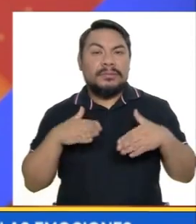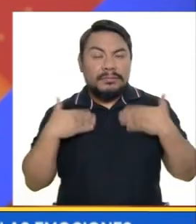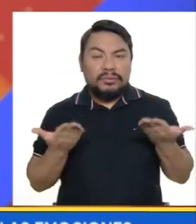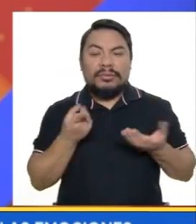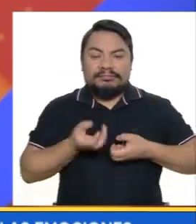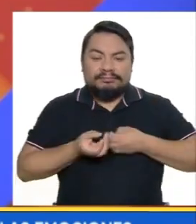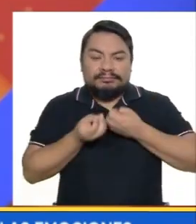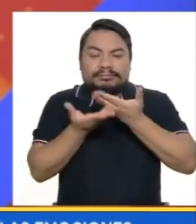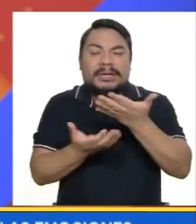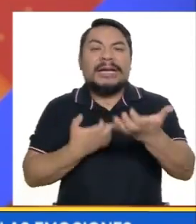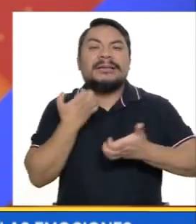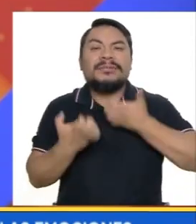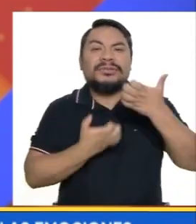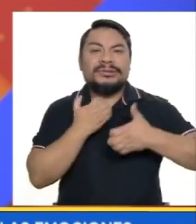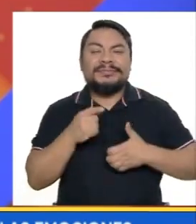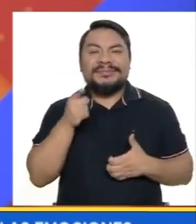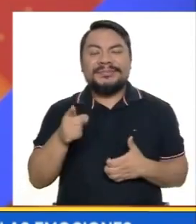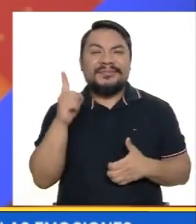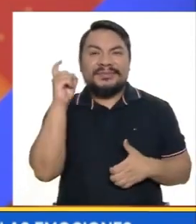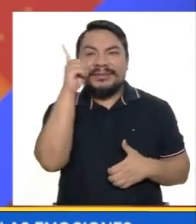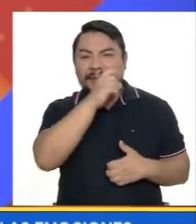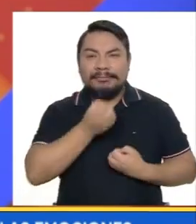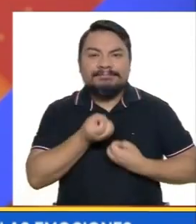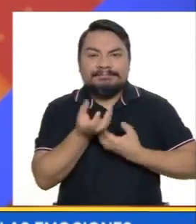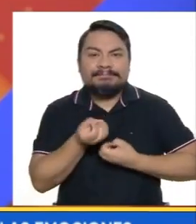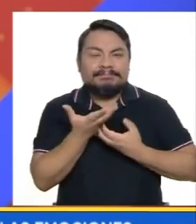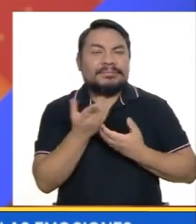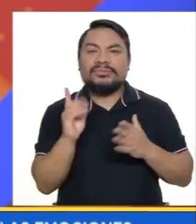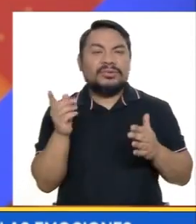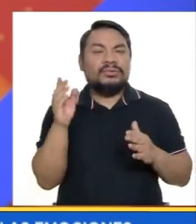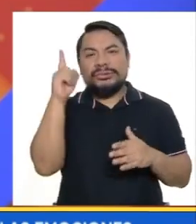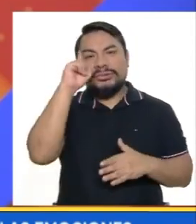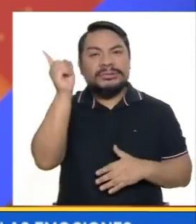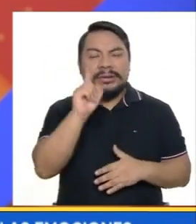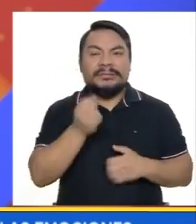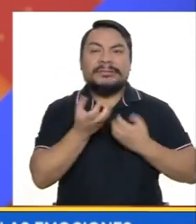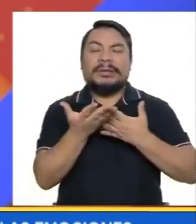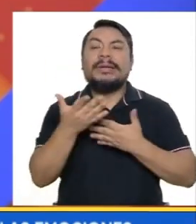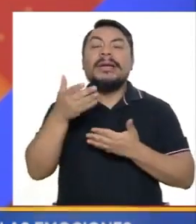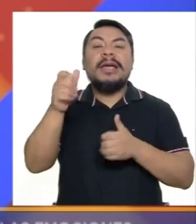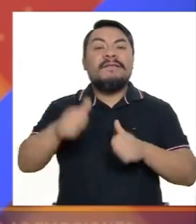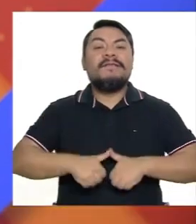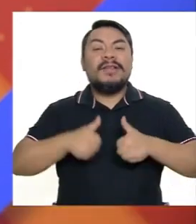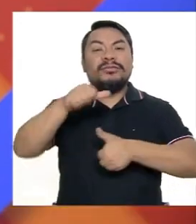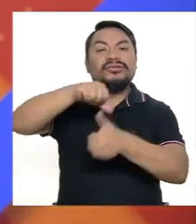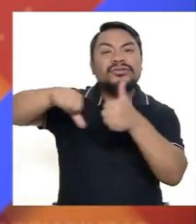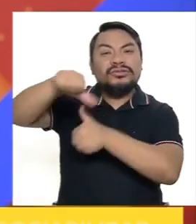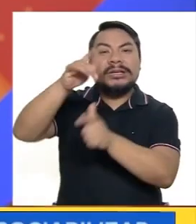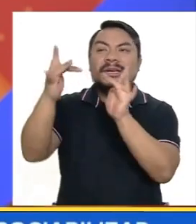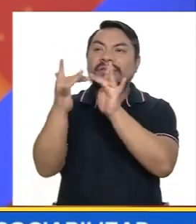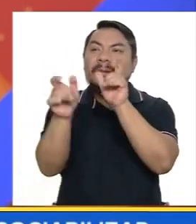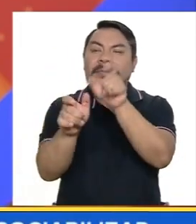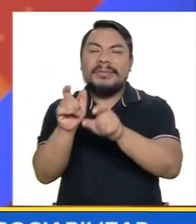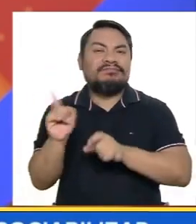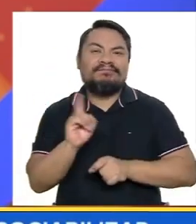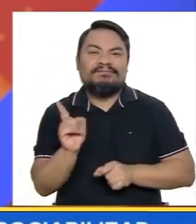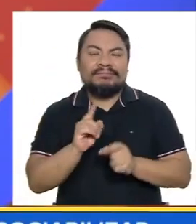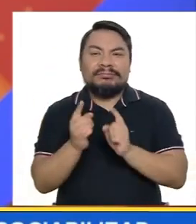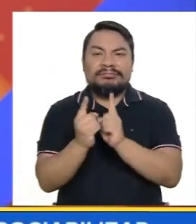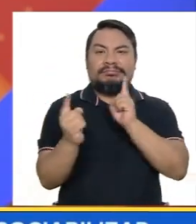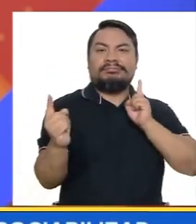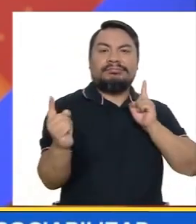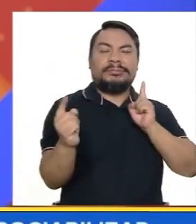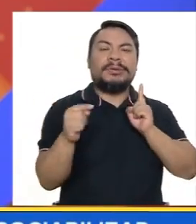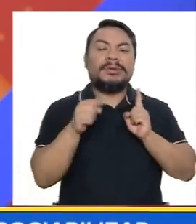poder manifestar sus emociones, para poder expresarlas y hacer una vida social. Y el niño muchas veces sufre o el